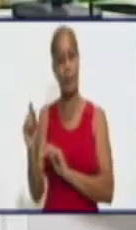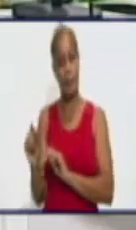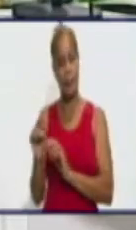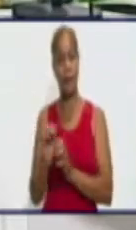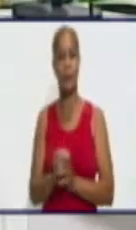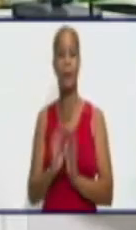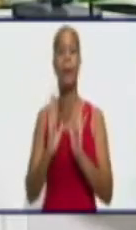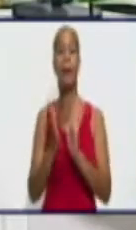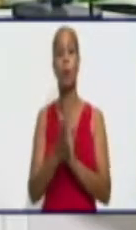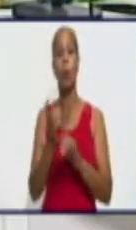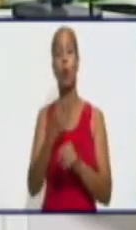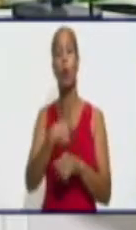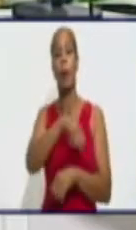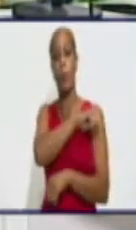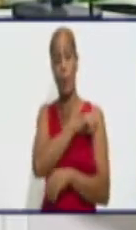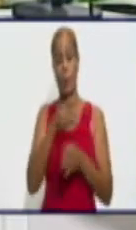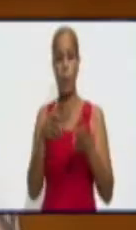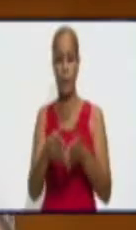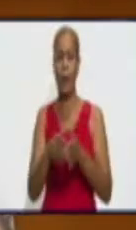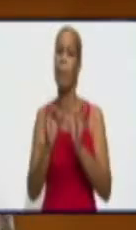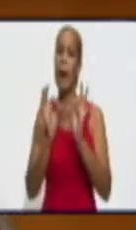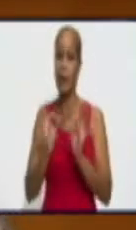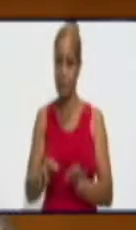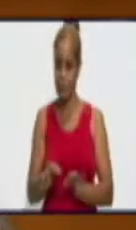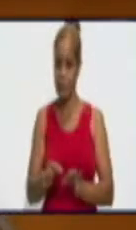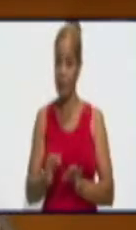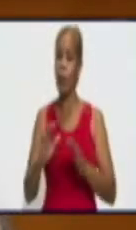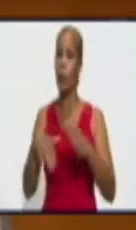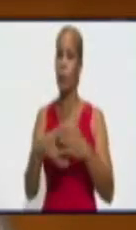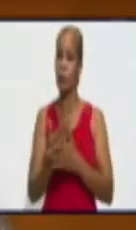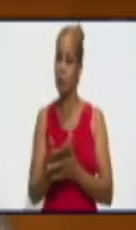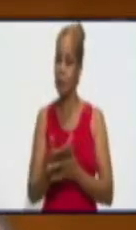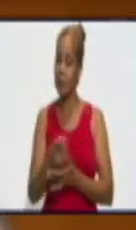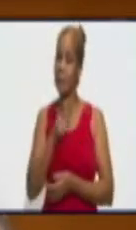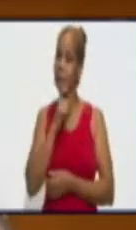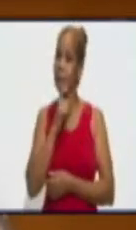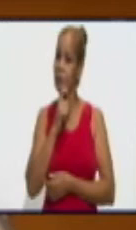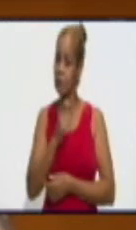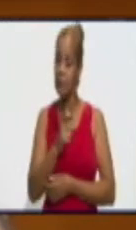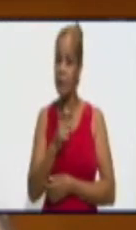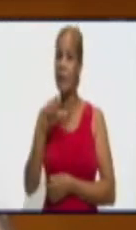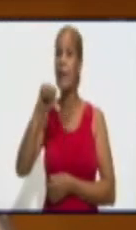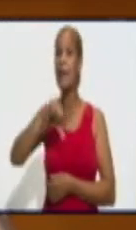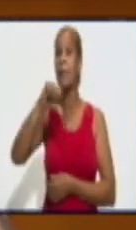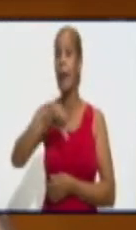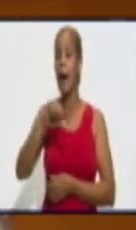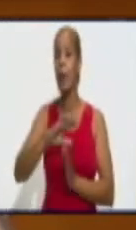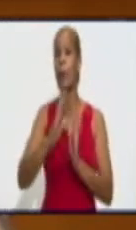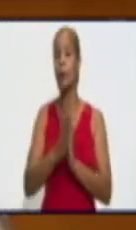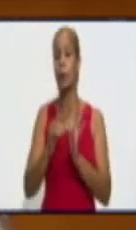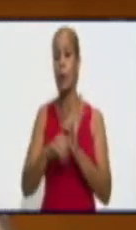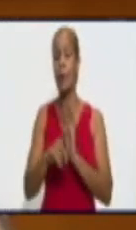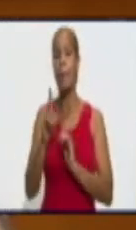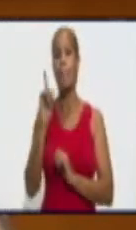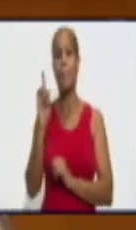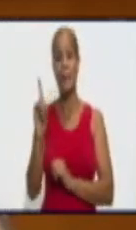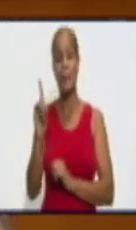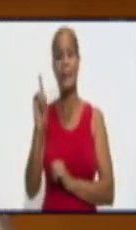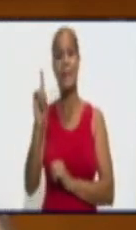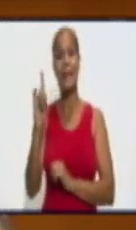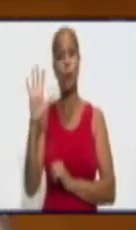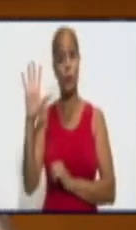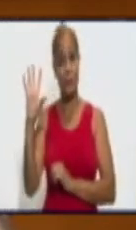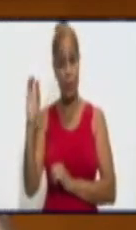a todo el pueblo de Granma. Así es, un día muy desfavorable para la provincia. De las 1.150 muestras